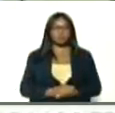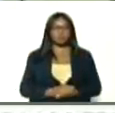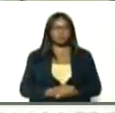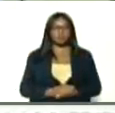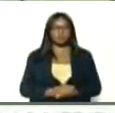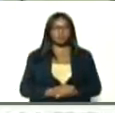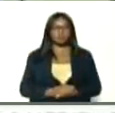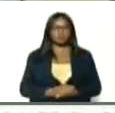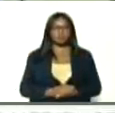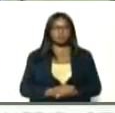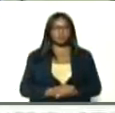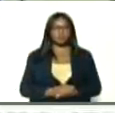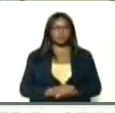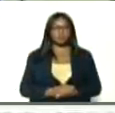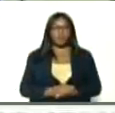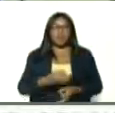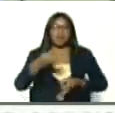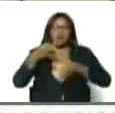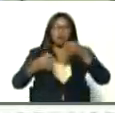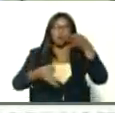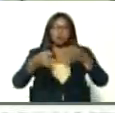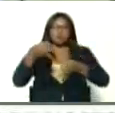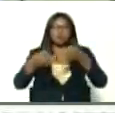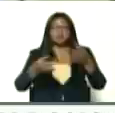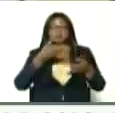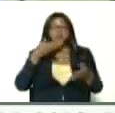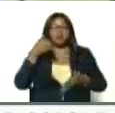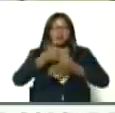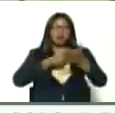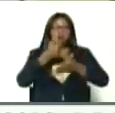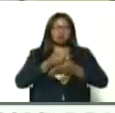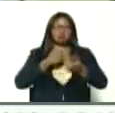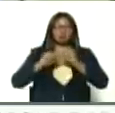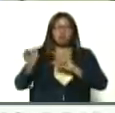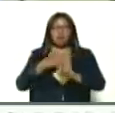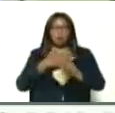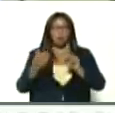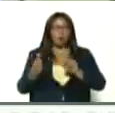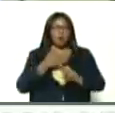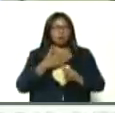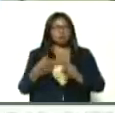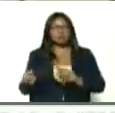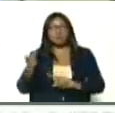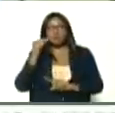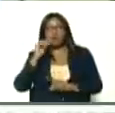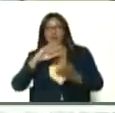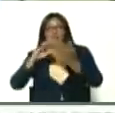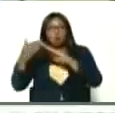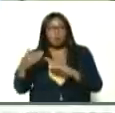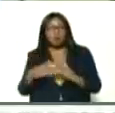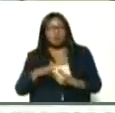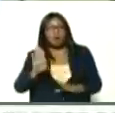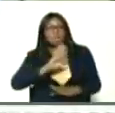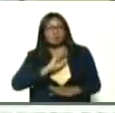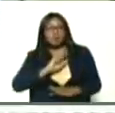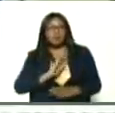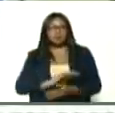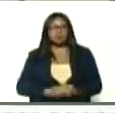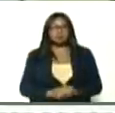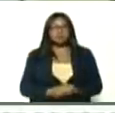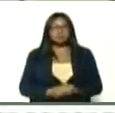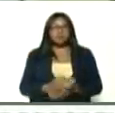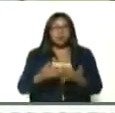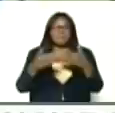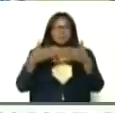la justicia, y la lucha, contra la violencia, género, ahí, en la comunidad, nos